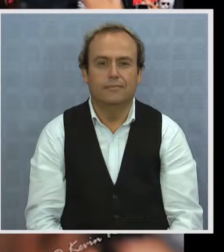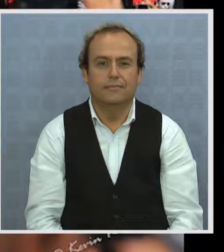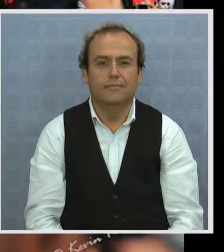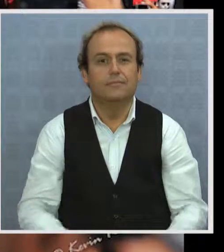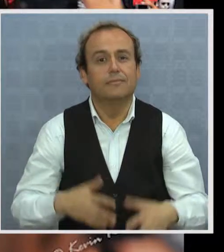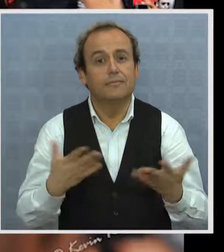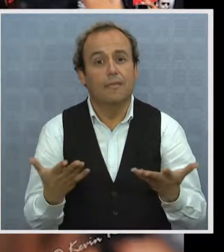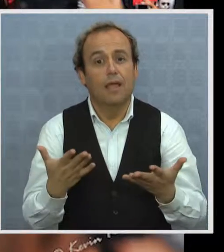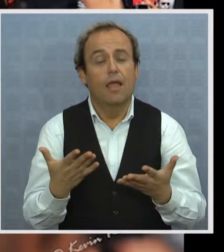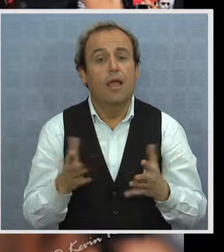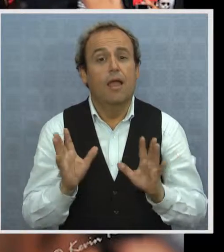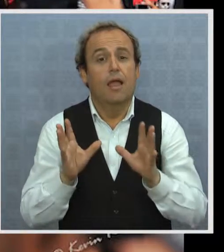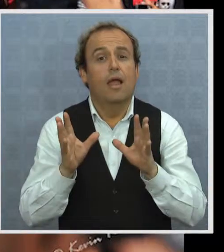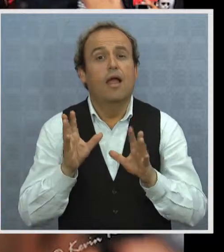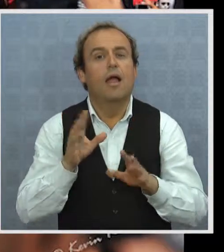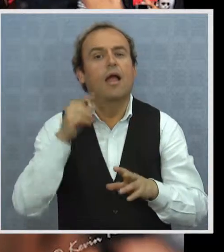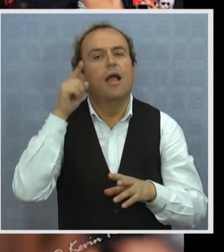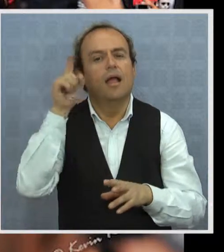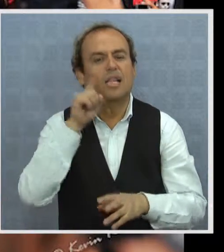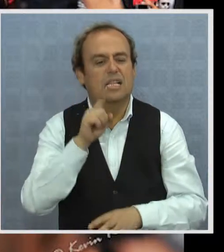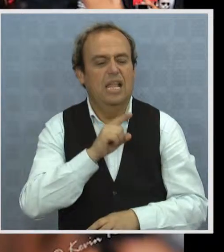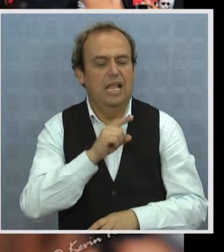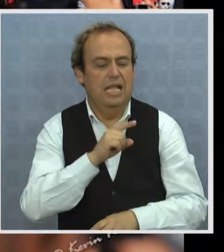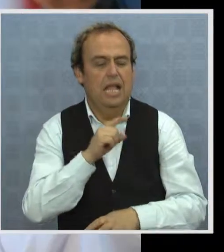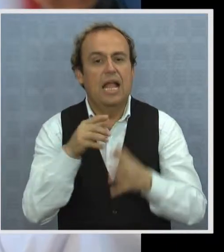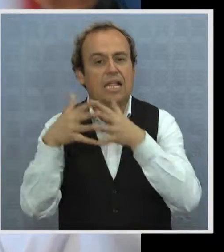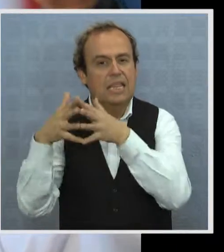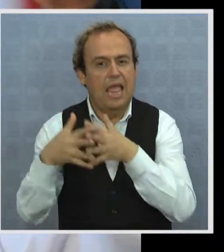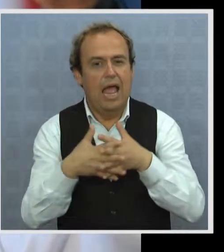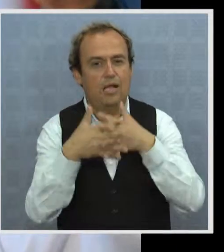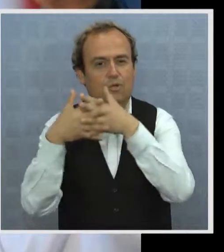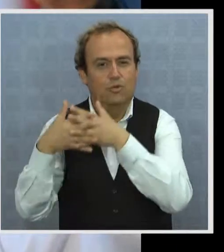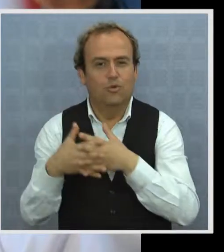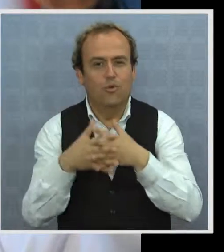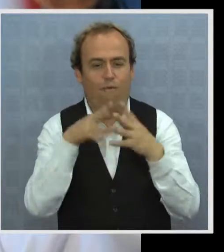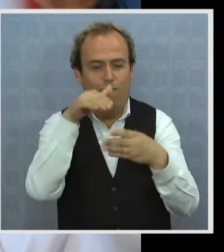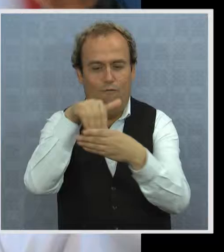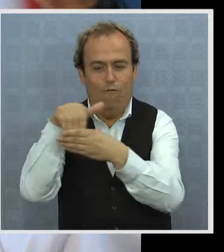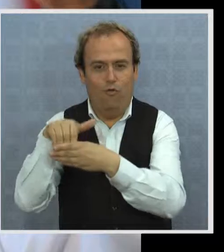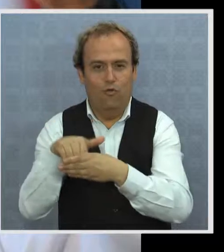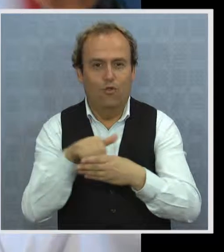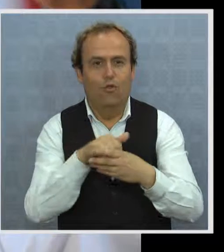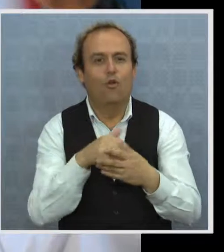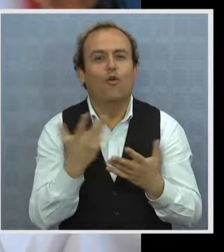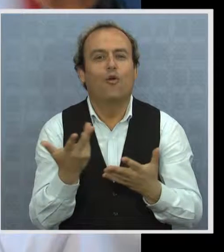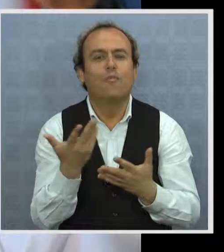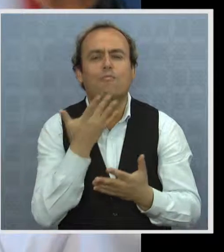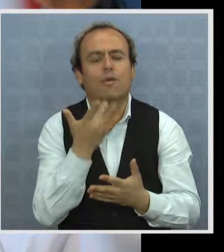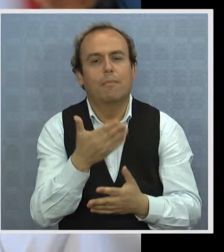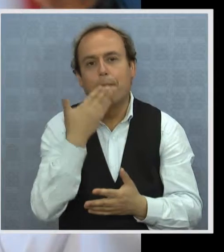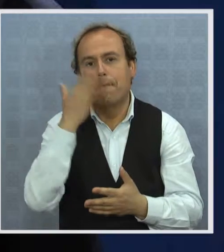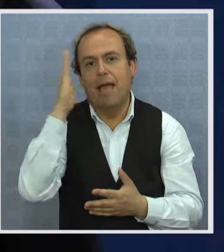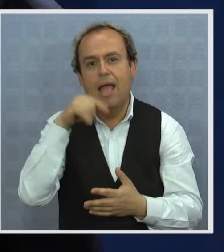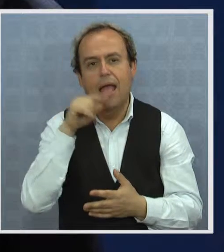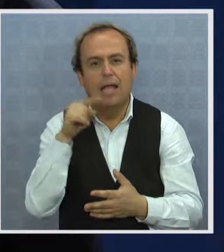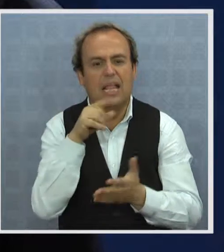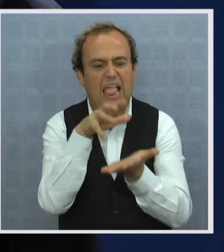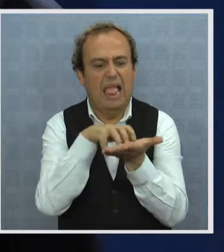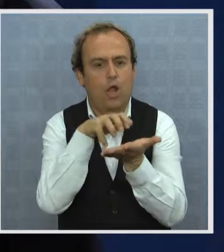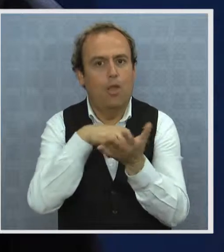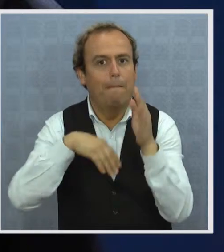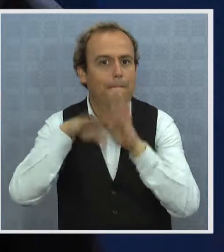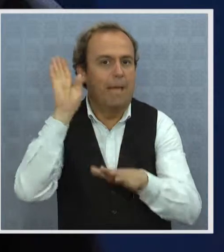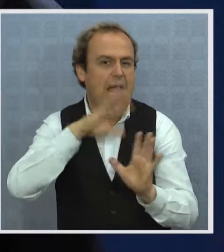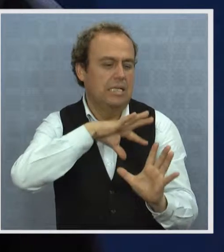Las elecciones en Estados Unidos vuelven a ser la noticia más comentada del ORBE, ya sea porque es la economía